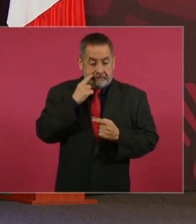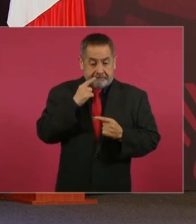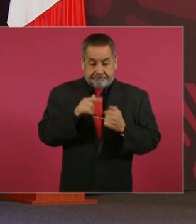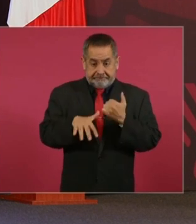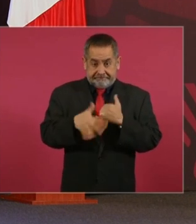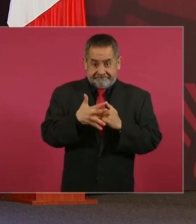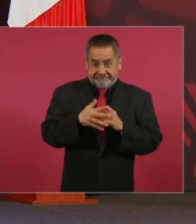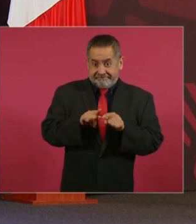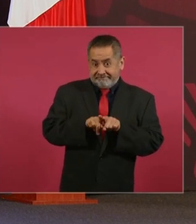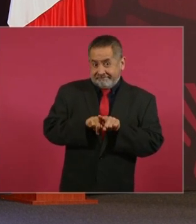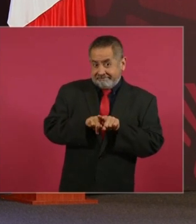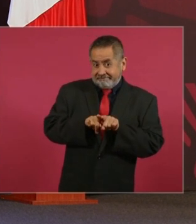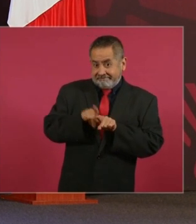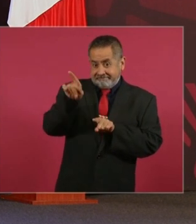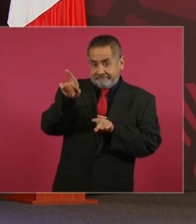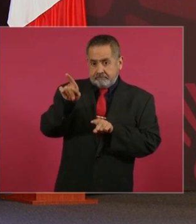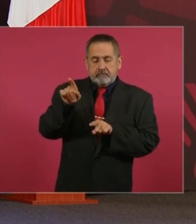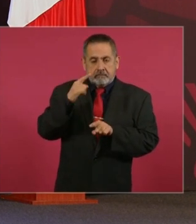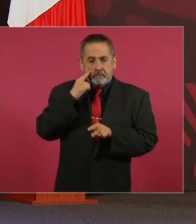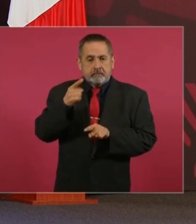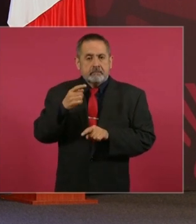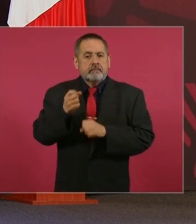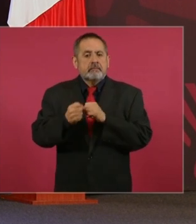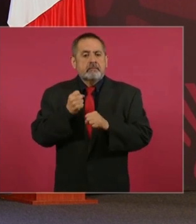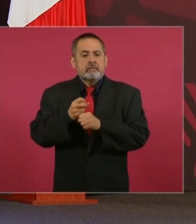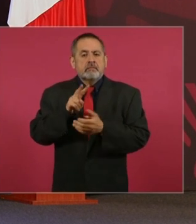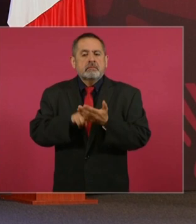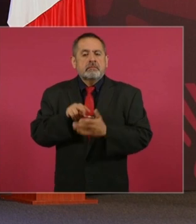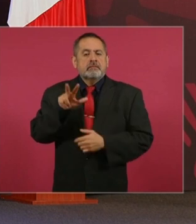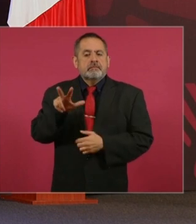aquí está el 18.